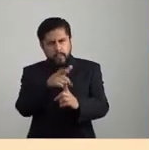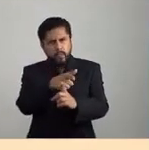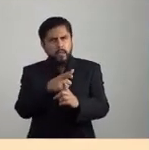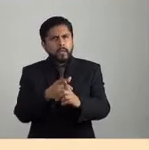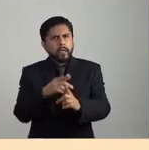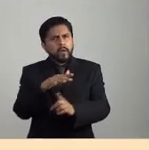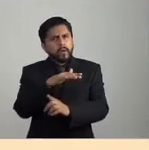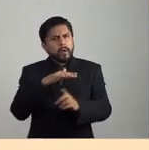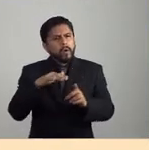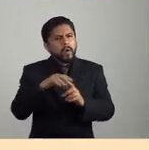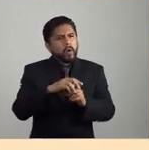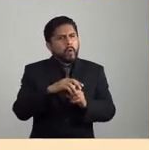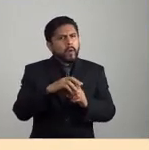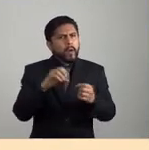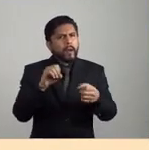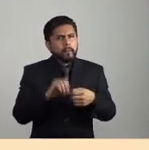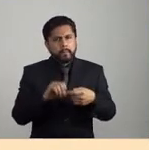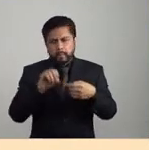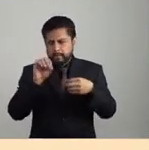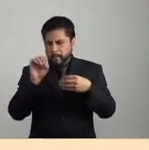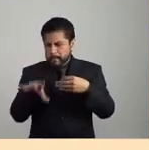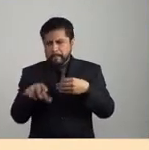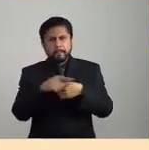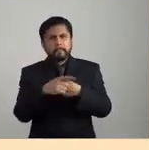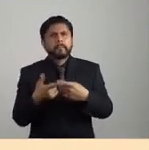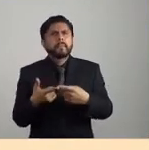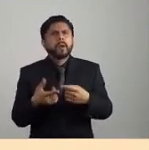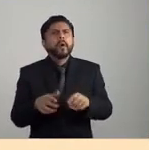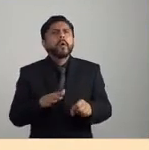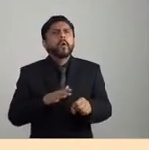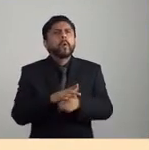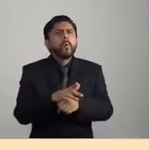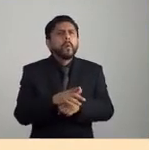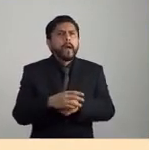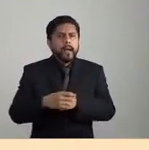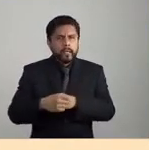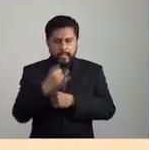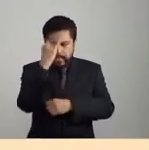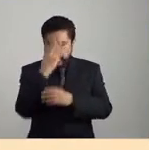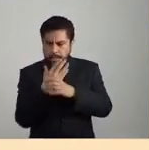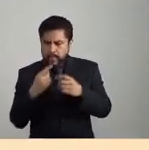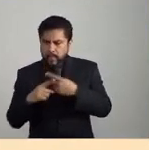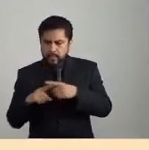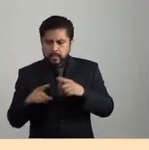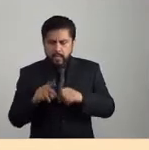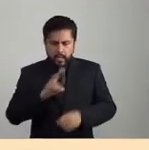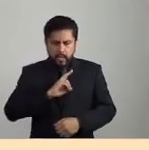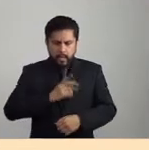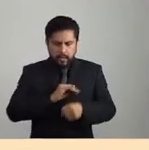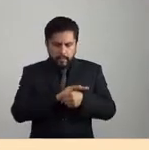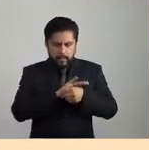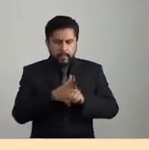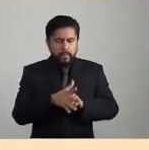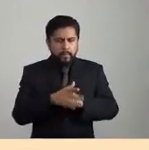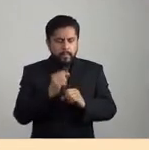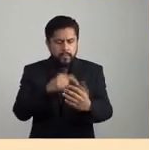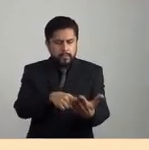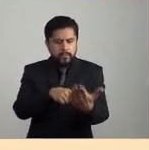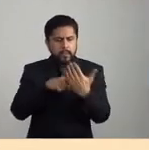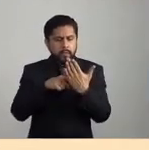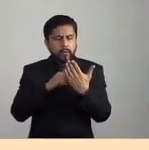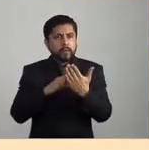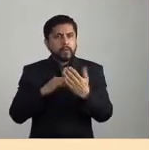dimensión pedagógica, cuáles son esas imágenes que el virus nos devuelve hoy para